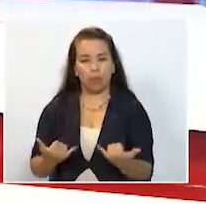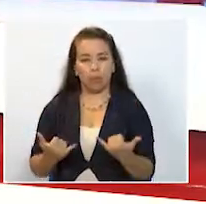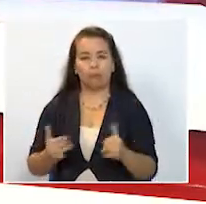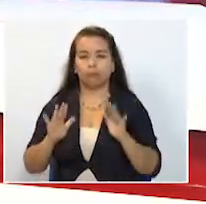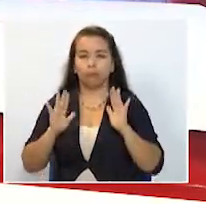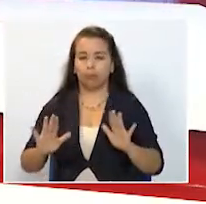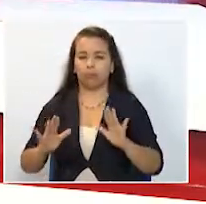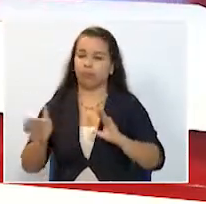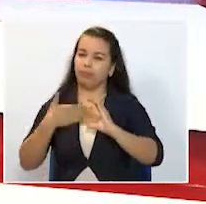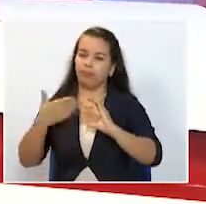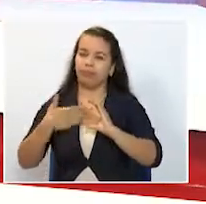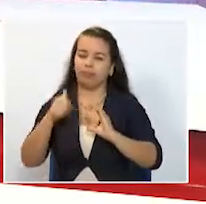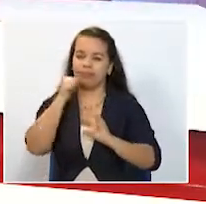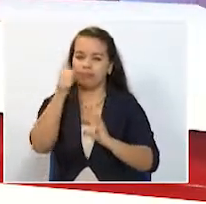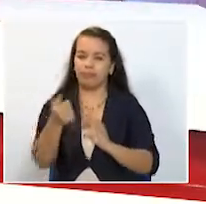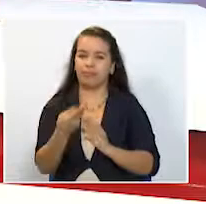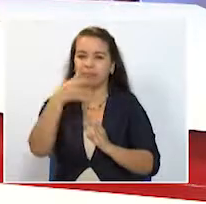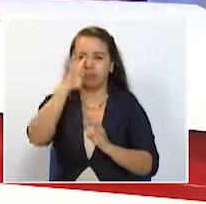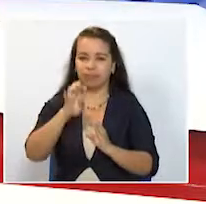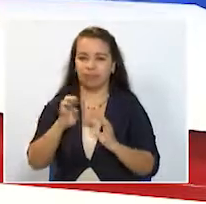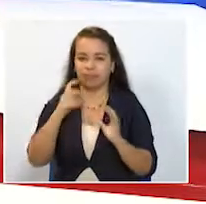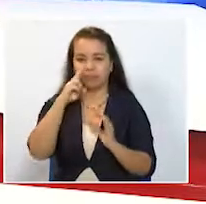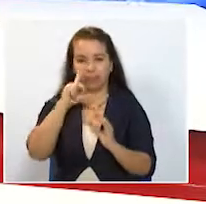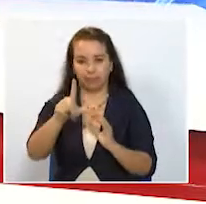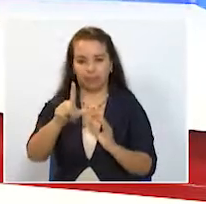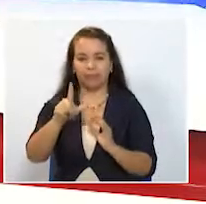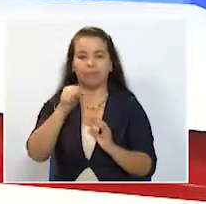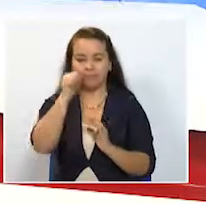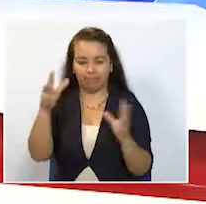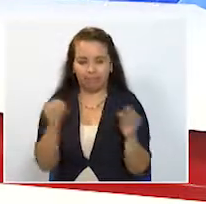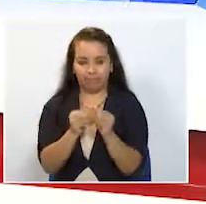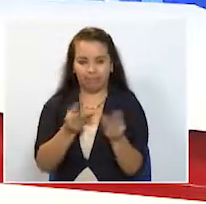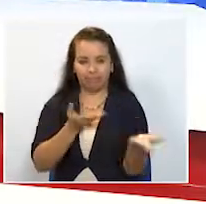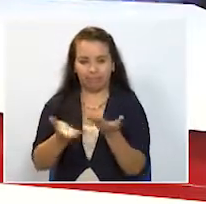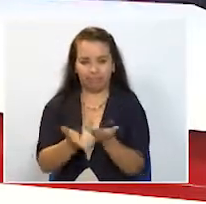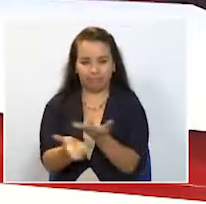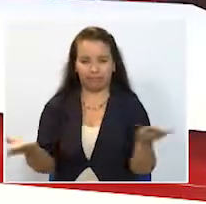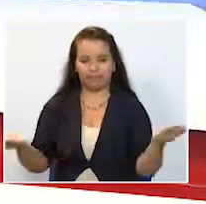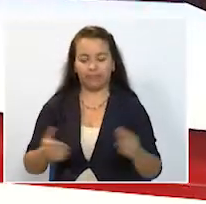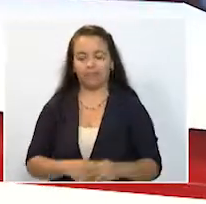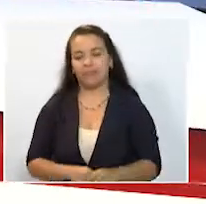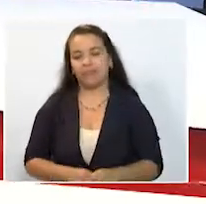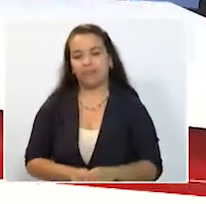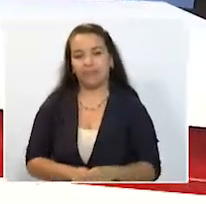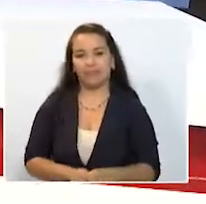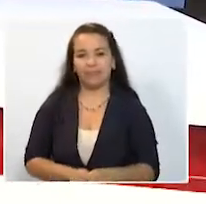a conocer el estado del tiempo para mañana 19 de julio y ya regresamos con más información en Telecafe Noticias